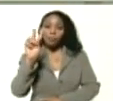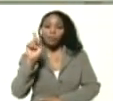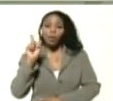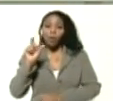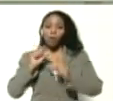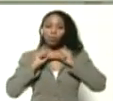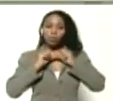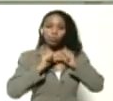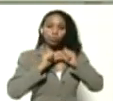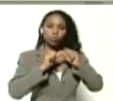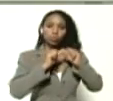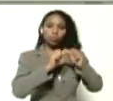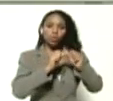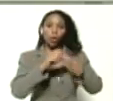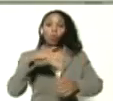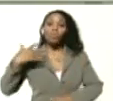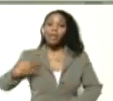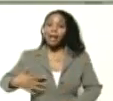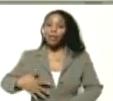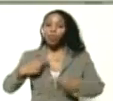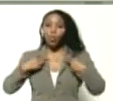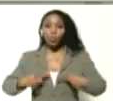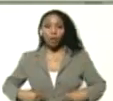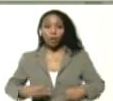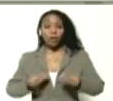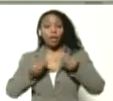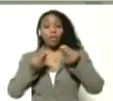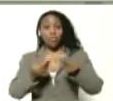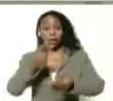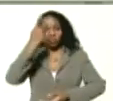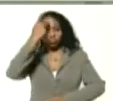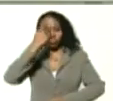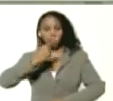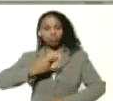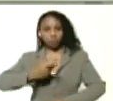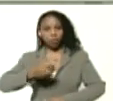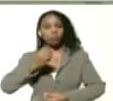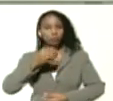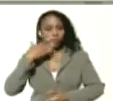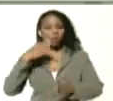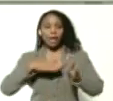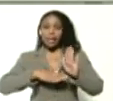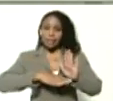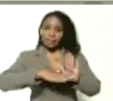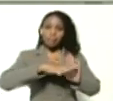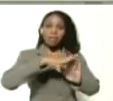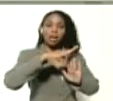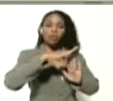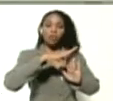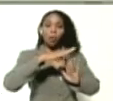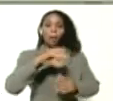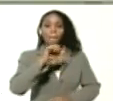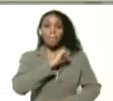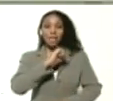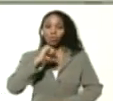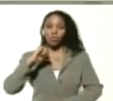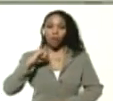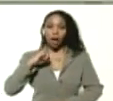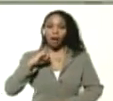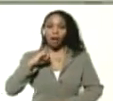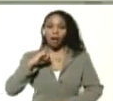continuidad, de un derecho humano, que garantiza dignidad, que garantiza crecimiento, personal y que garantiza,